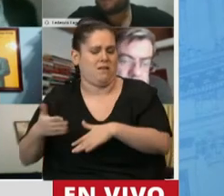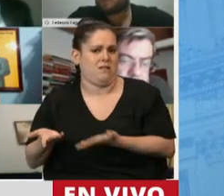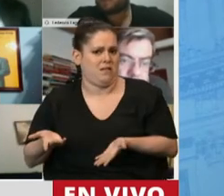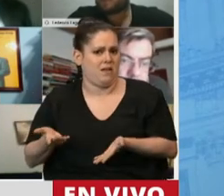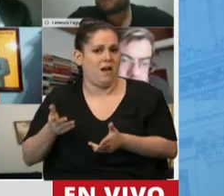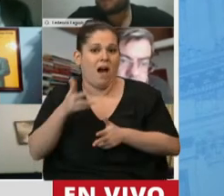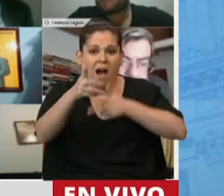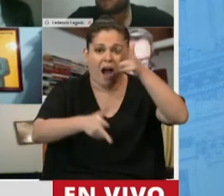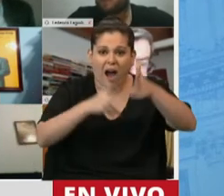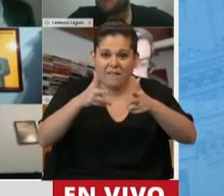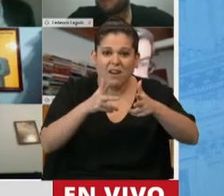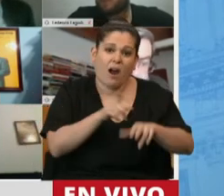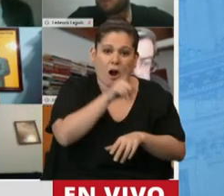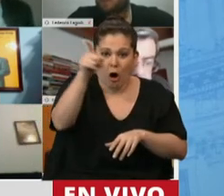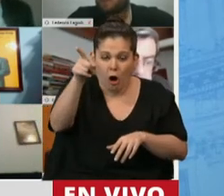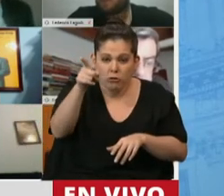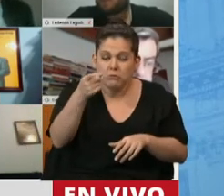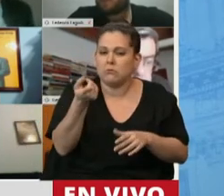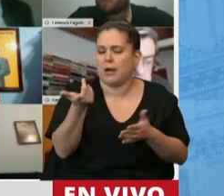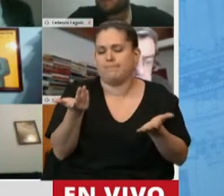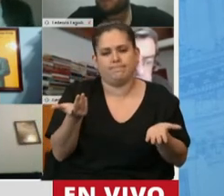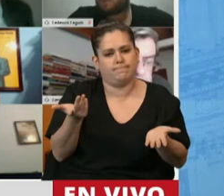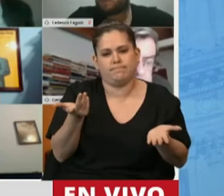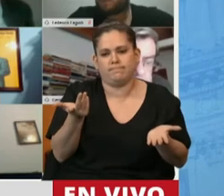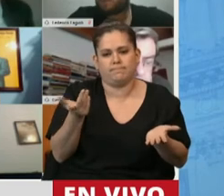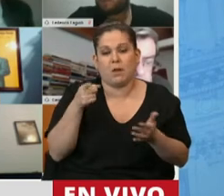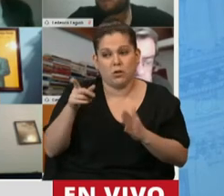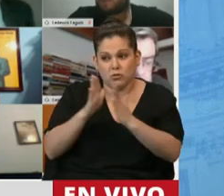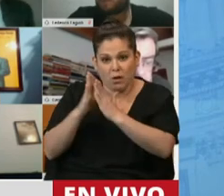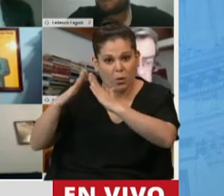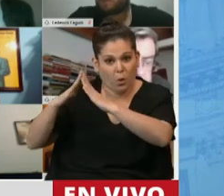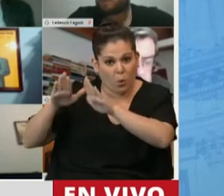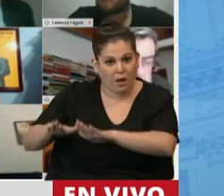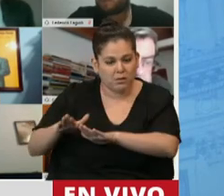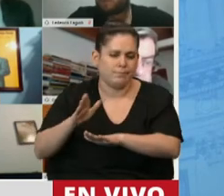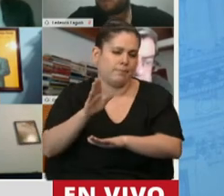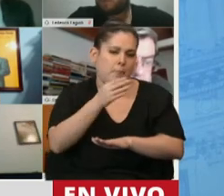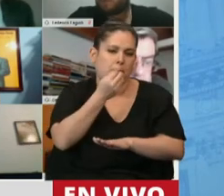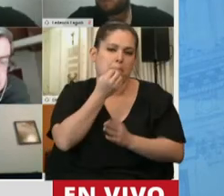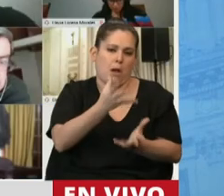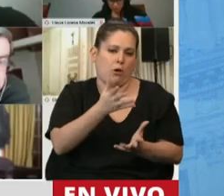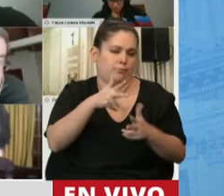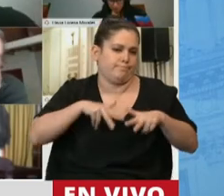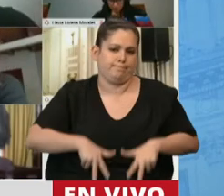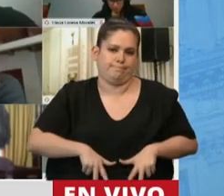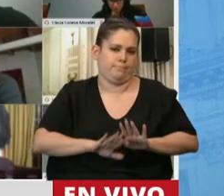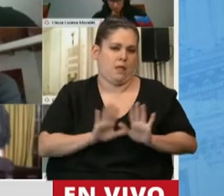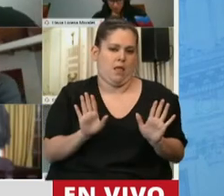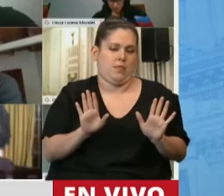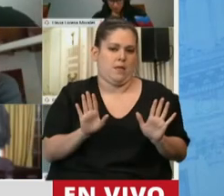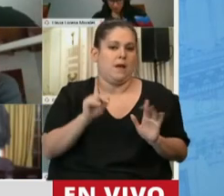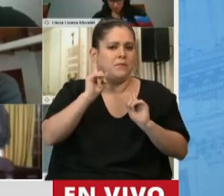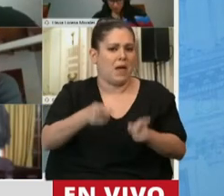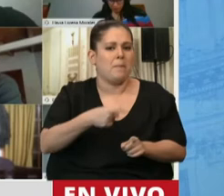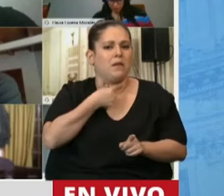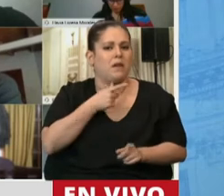hablar para debilitar esta principal herramienta y estrategia, guarden silencio. También quiero hablar al